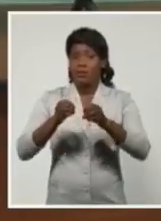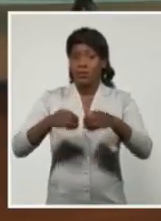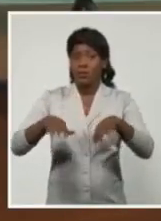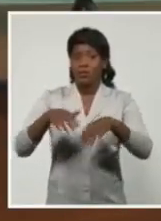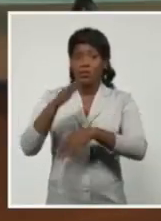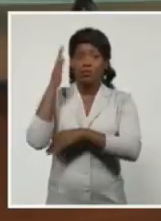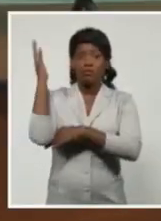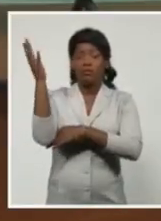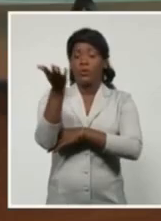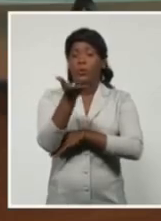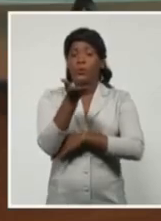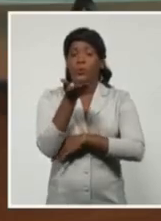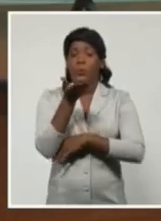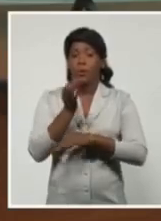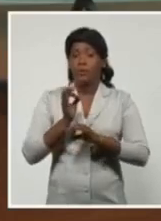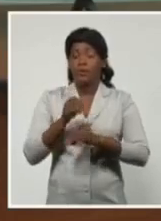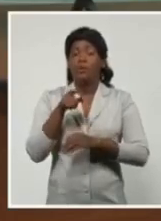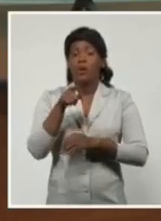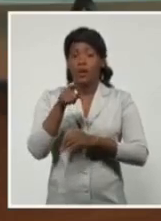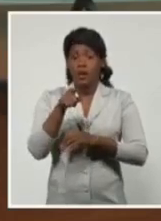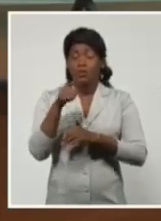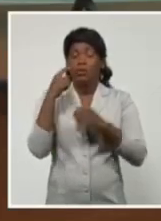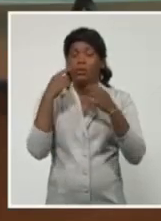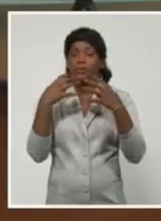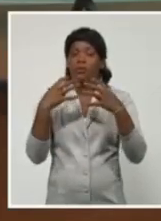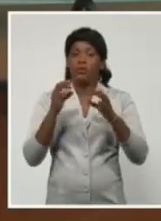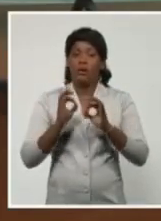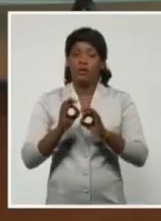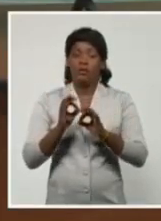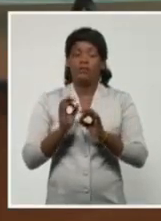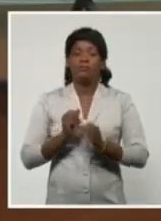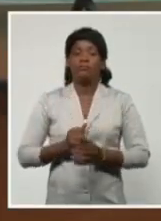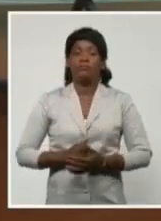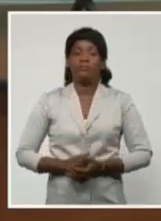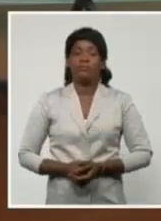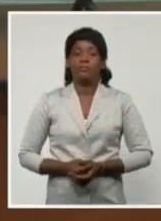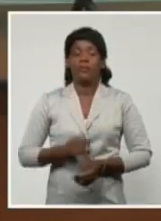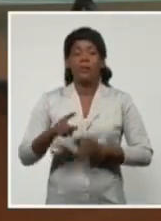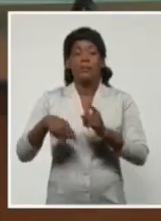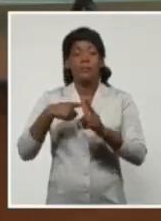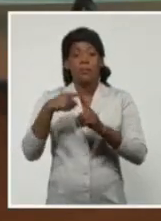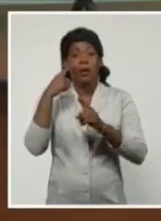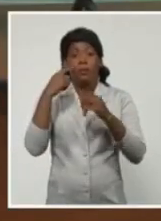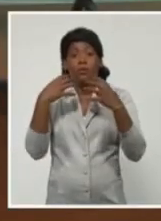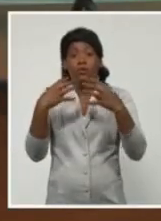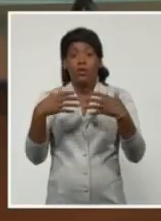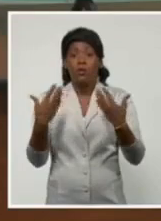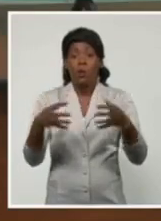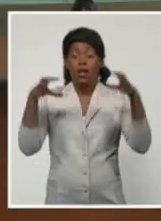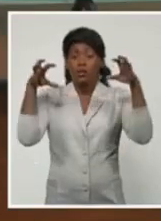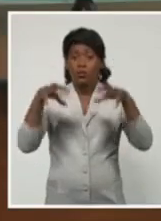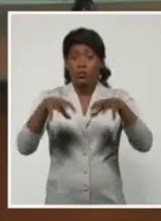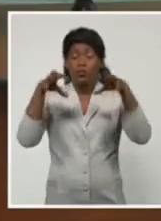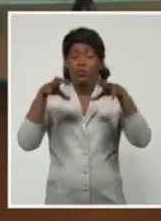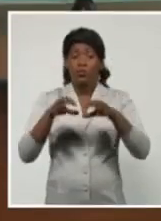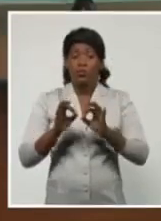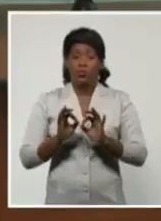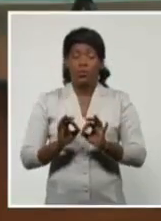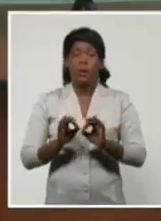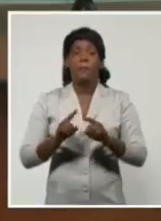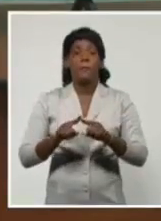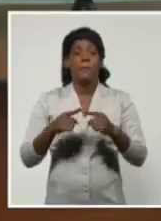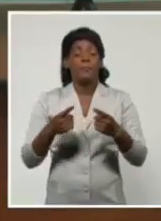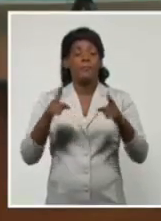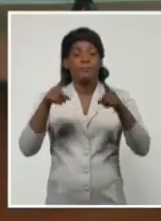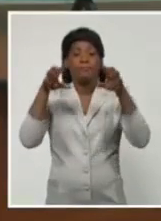Por lo tanto, es un factor importante el viento. Y quizás un poco más importante es la lluvia, porque la lluvia